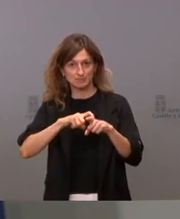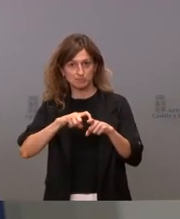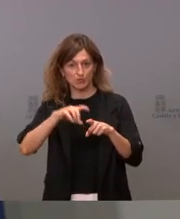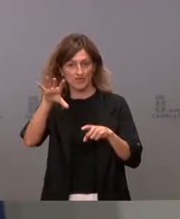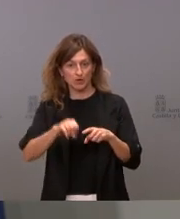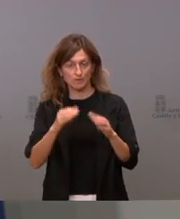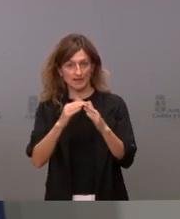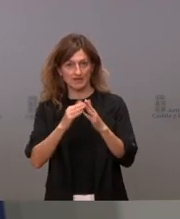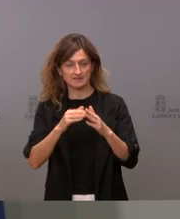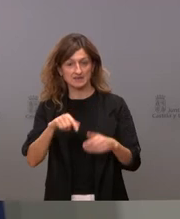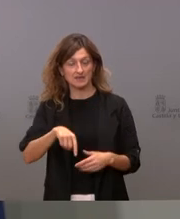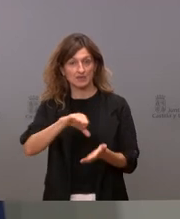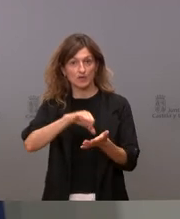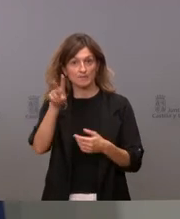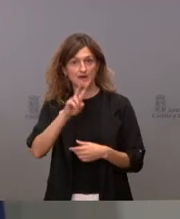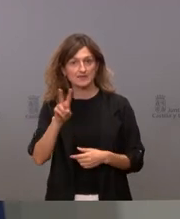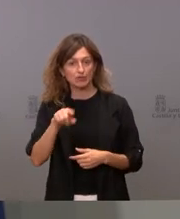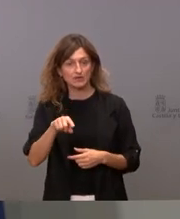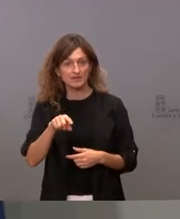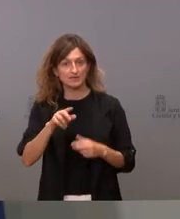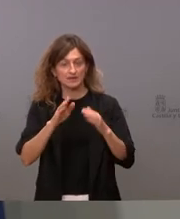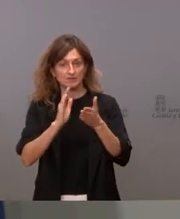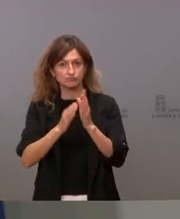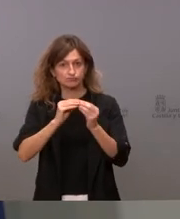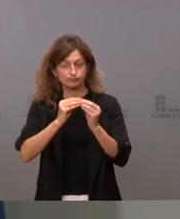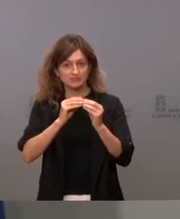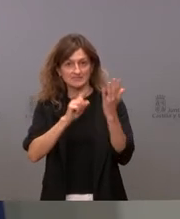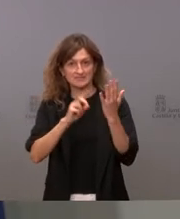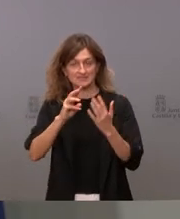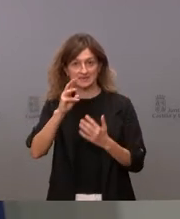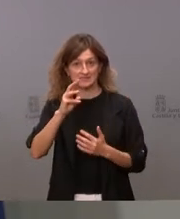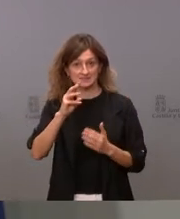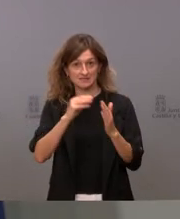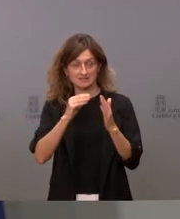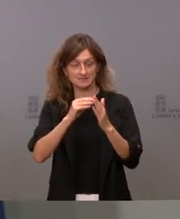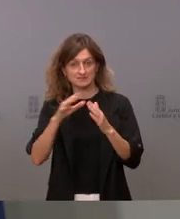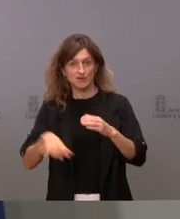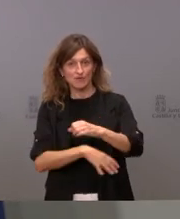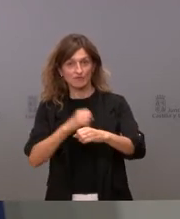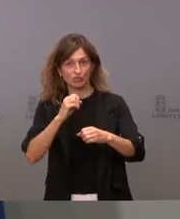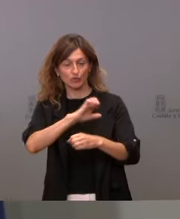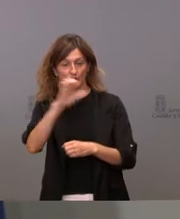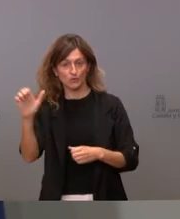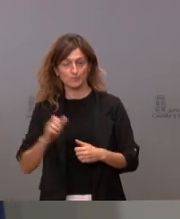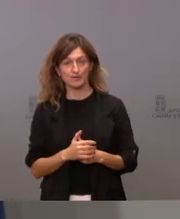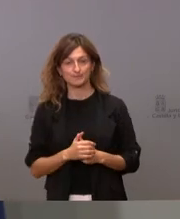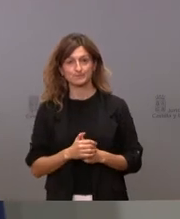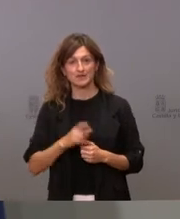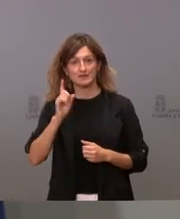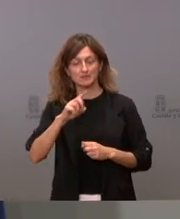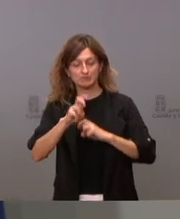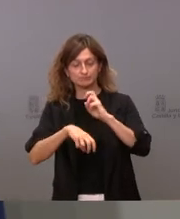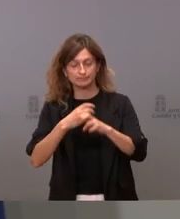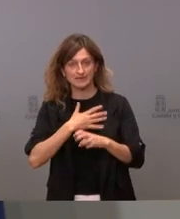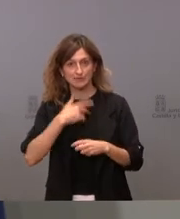compra de viviendas en Valladolid se están rehabilitando 63 viviendas con fondos europeos y pretendemos rehabilitar otras 100